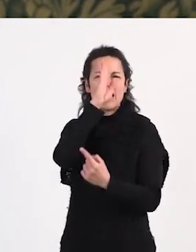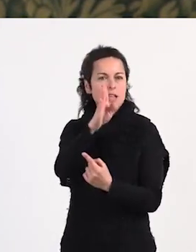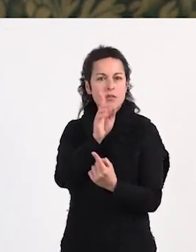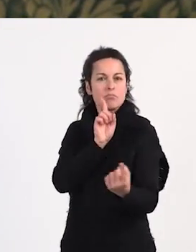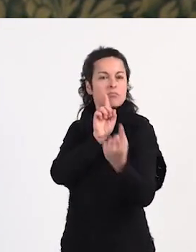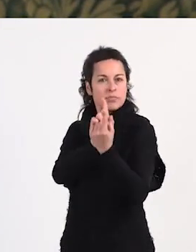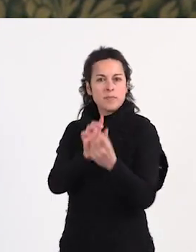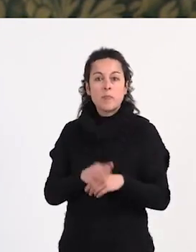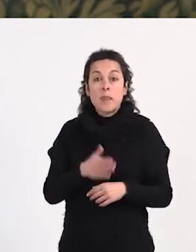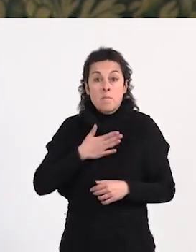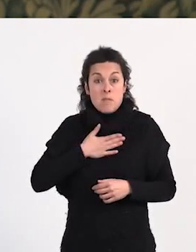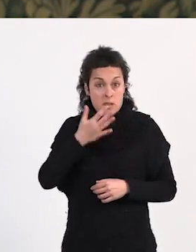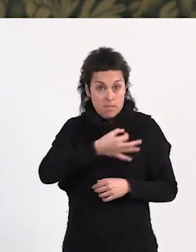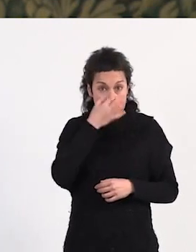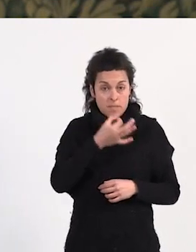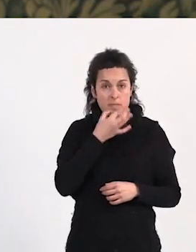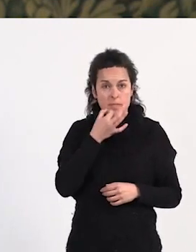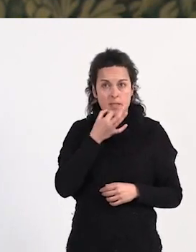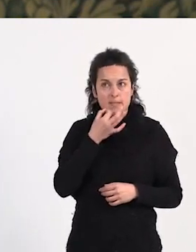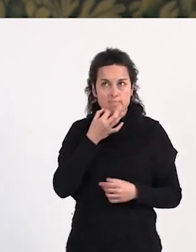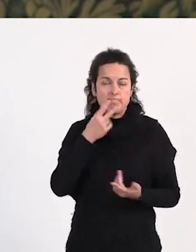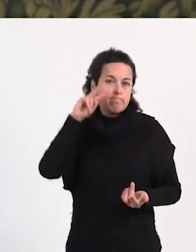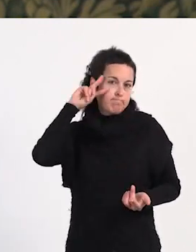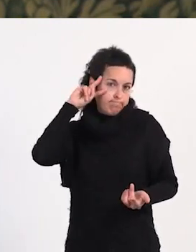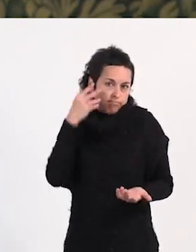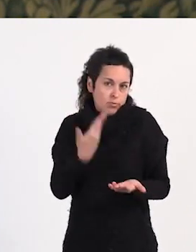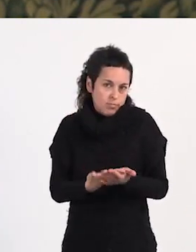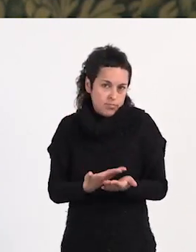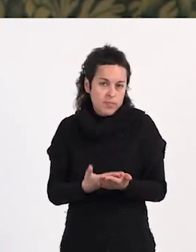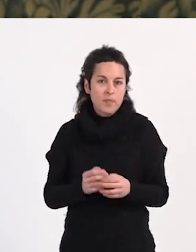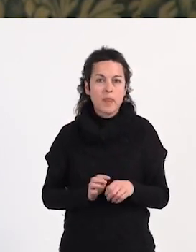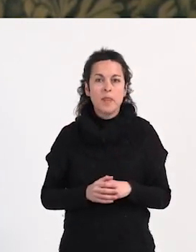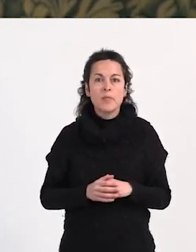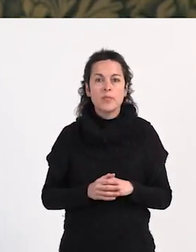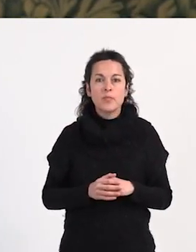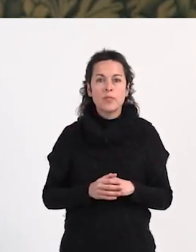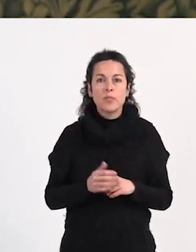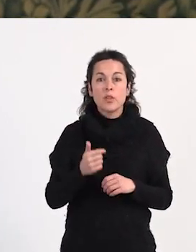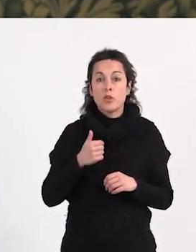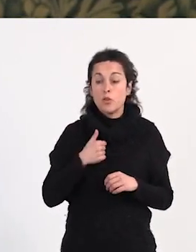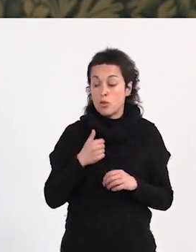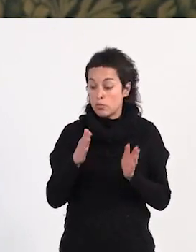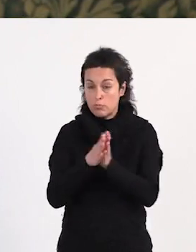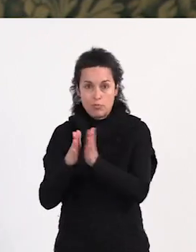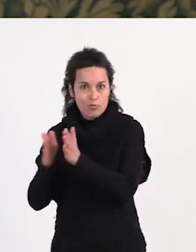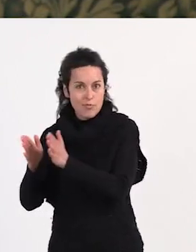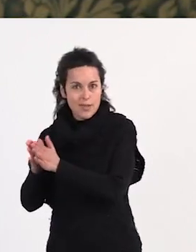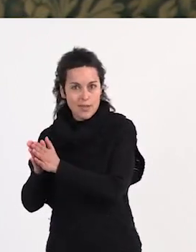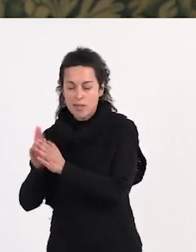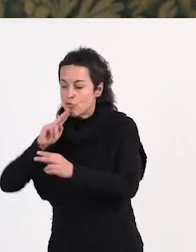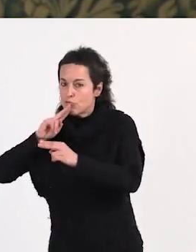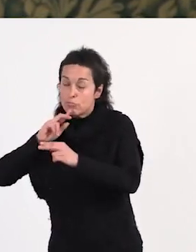Mi intervención esta tarde es vivencial. Yo represento y hablo en nombre de mis compañeras.